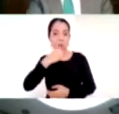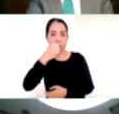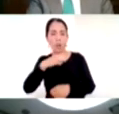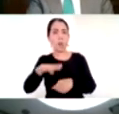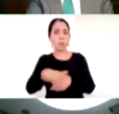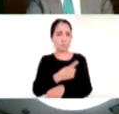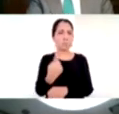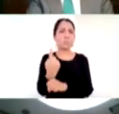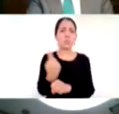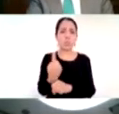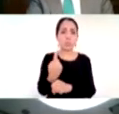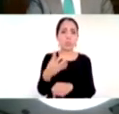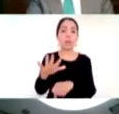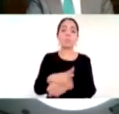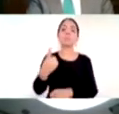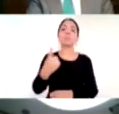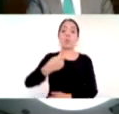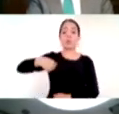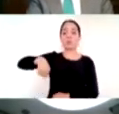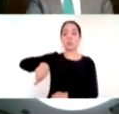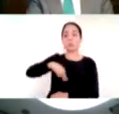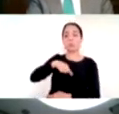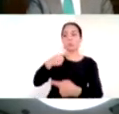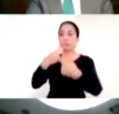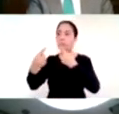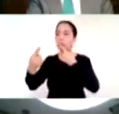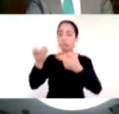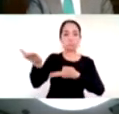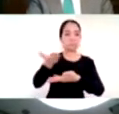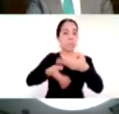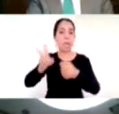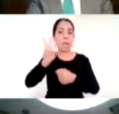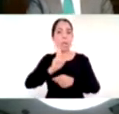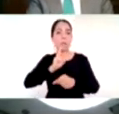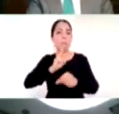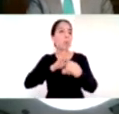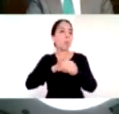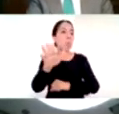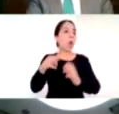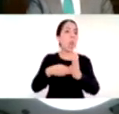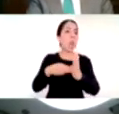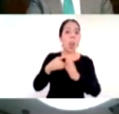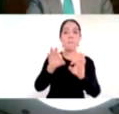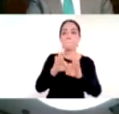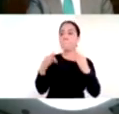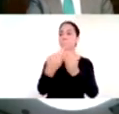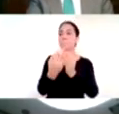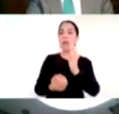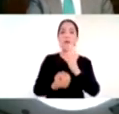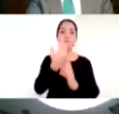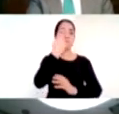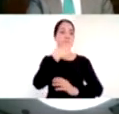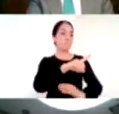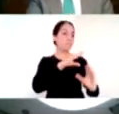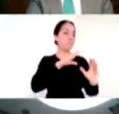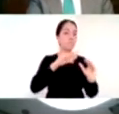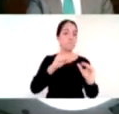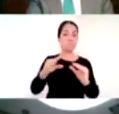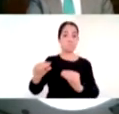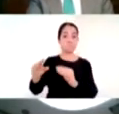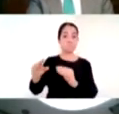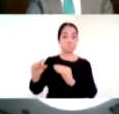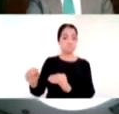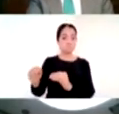encontrar un método un método que a los maestros les permitiera ubicar en esta realidad